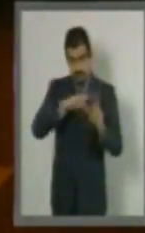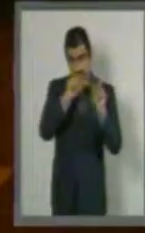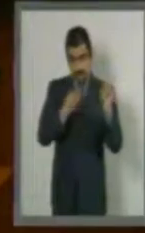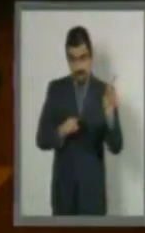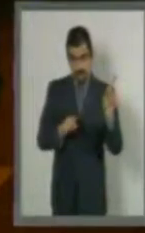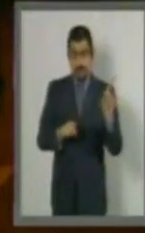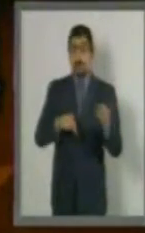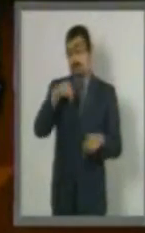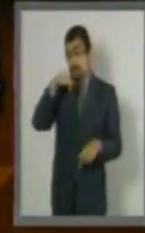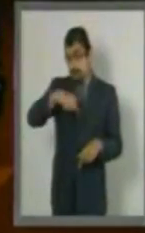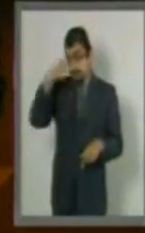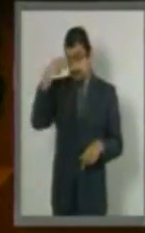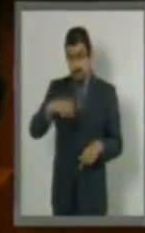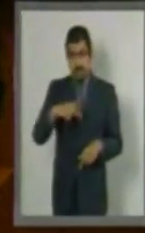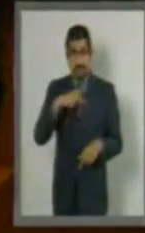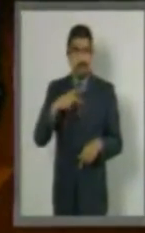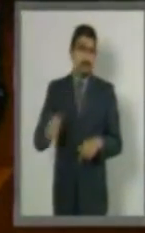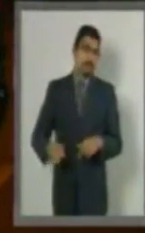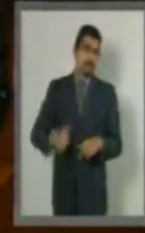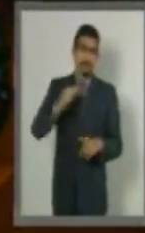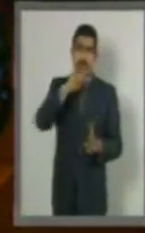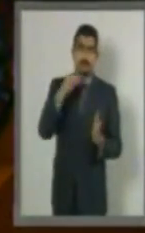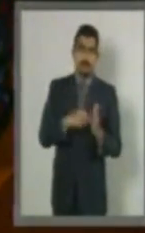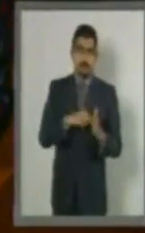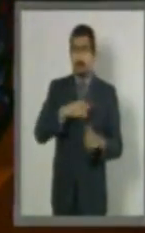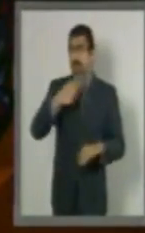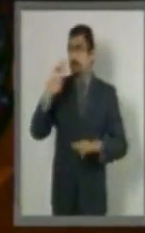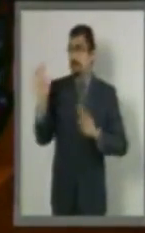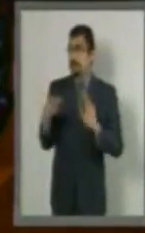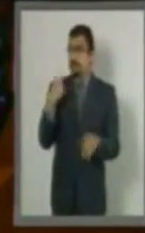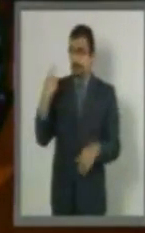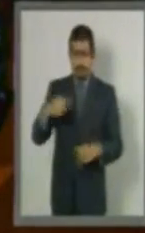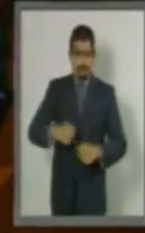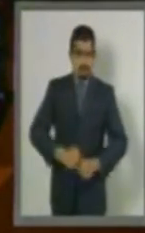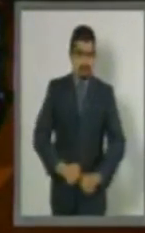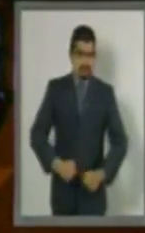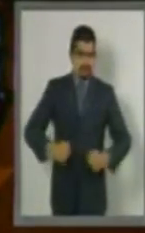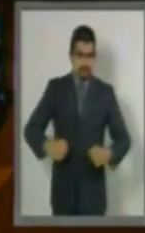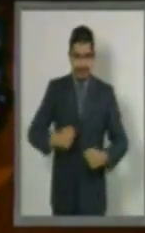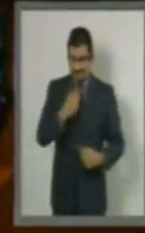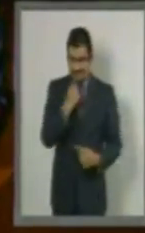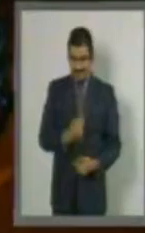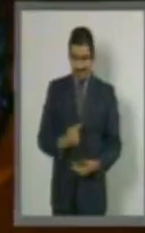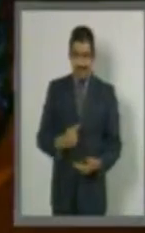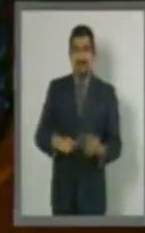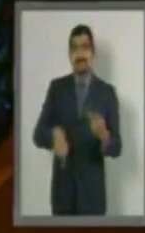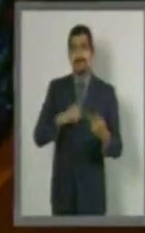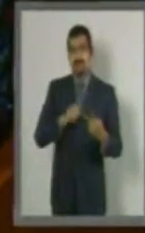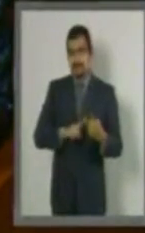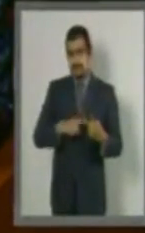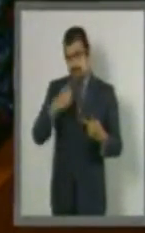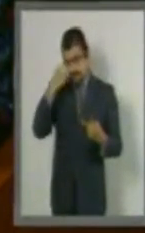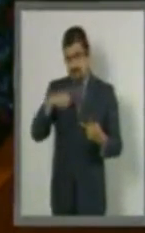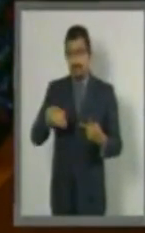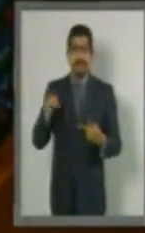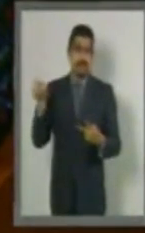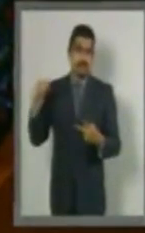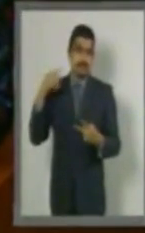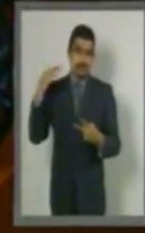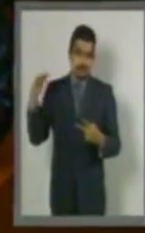México ocupa el primer lugar a nivel mundial en obesidad infantil y el segundo en adultos,